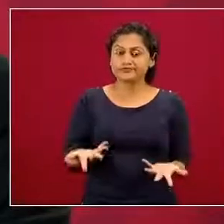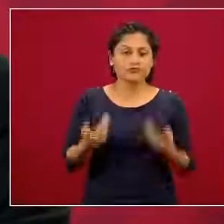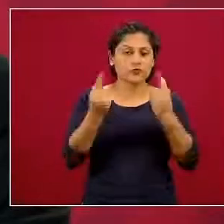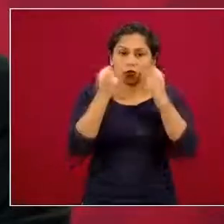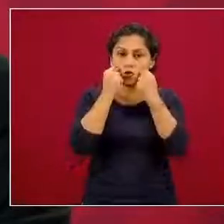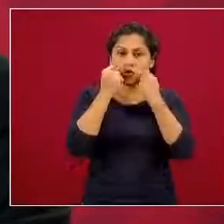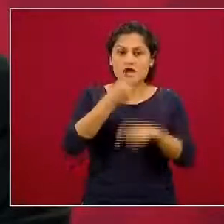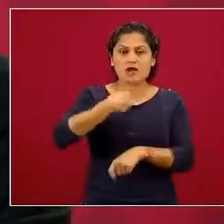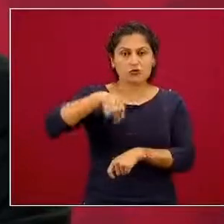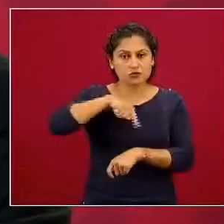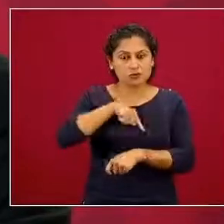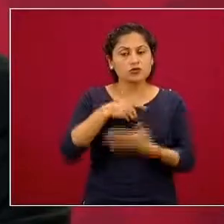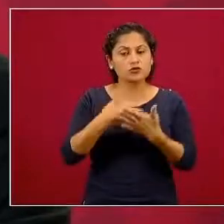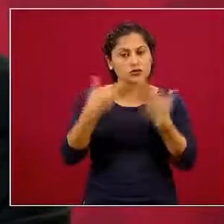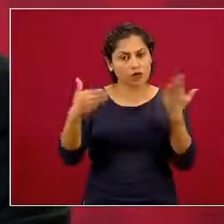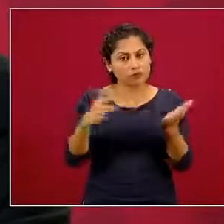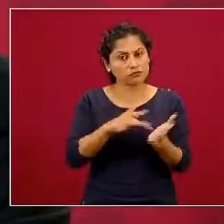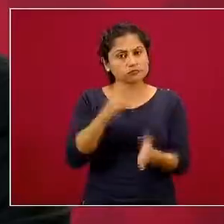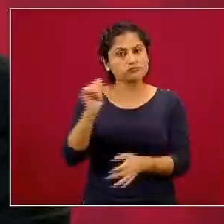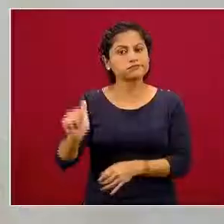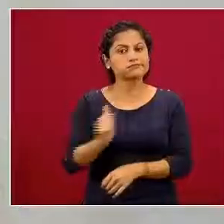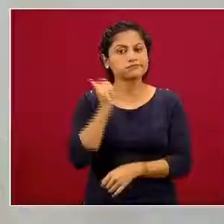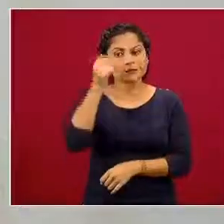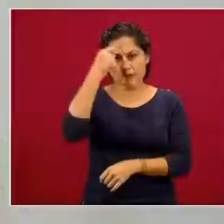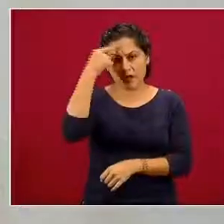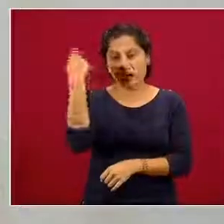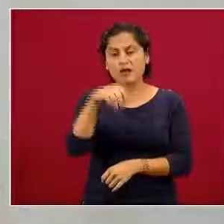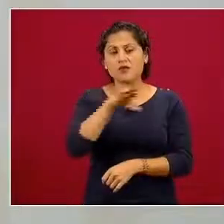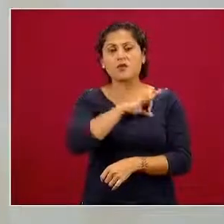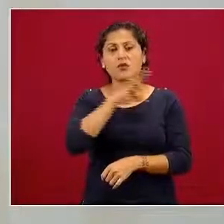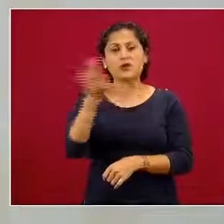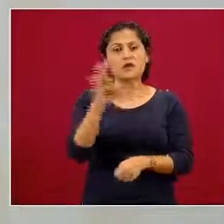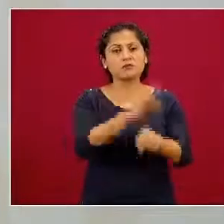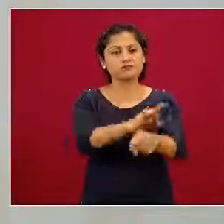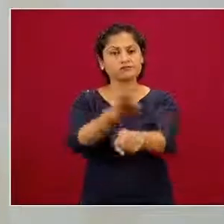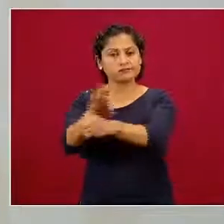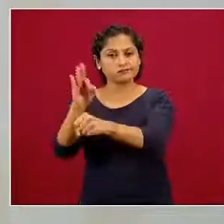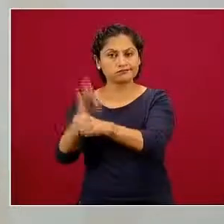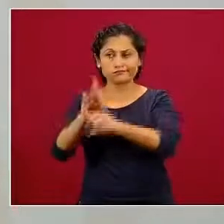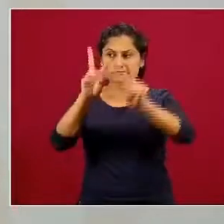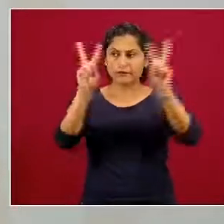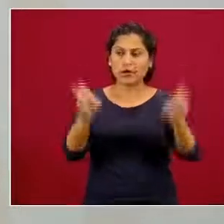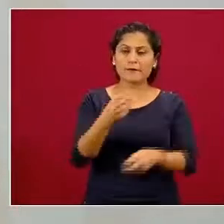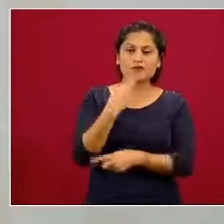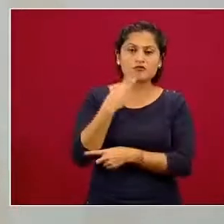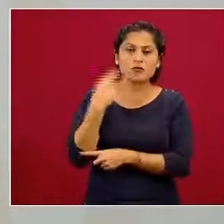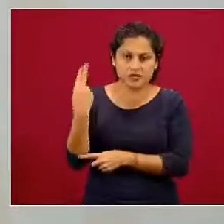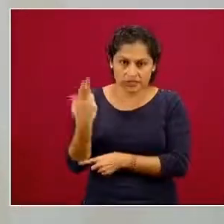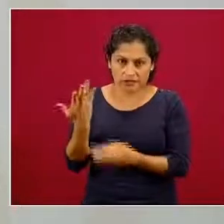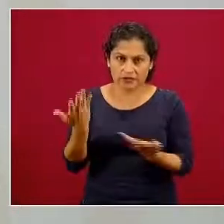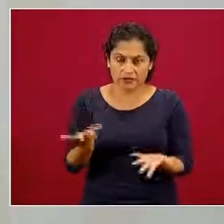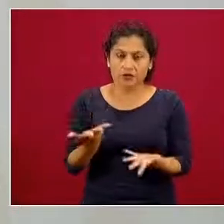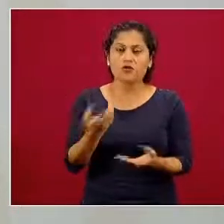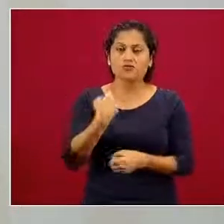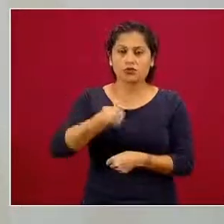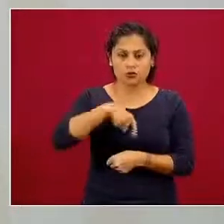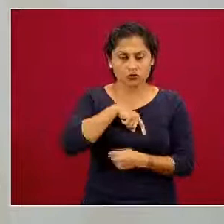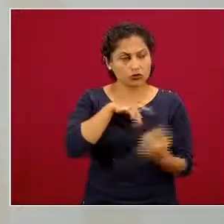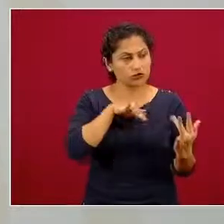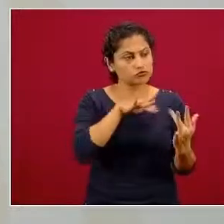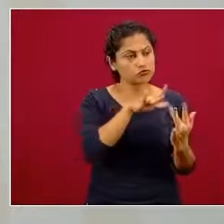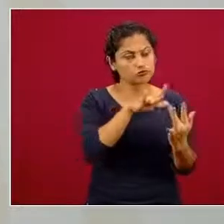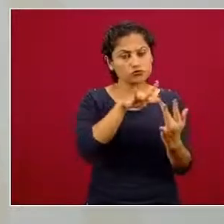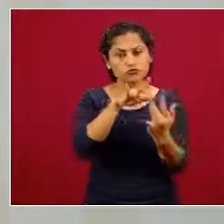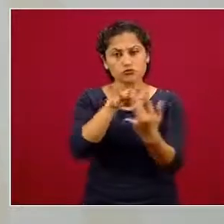esfuerzos para prevenir el suicidio en la población y hemos ido aprendiendo a mantener contacto a través de las